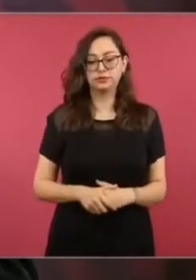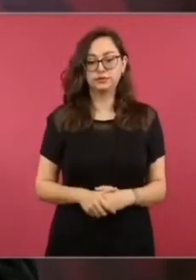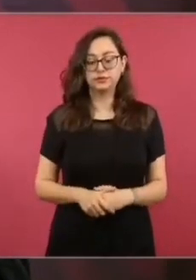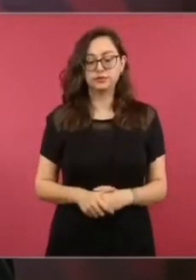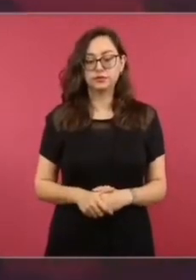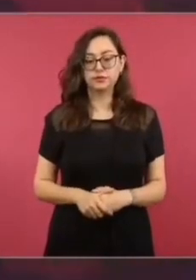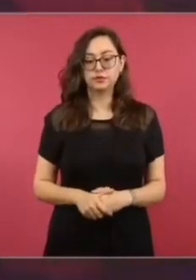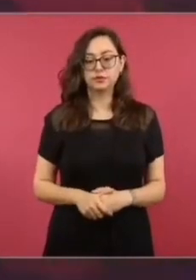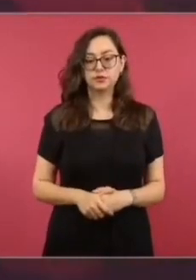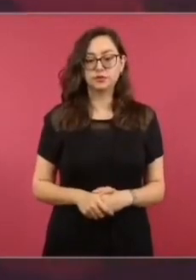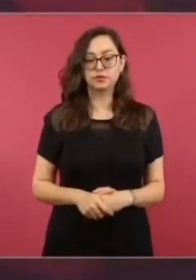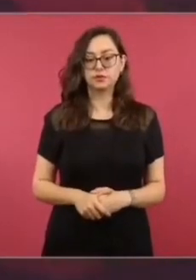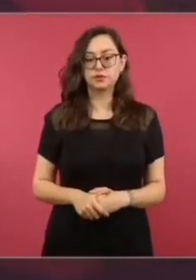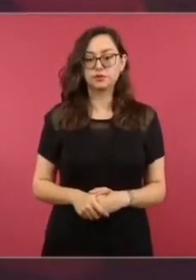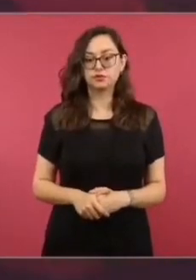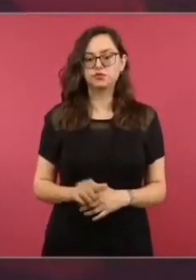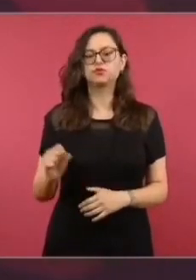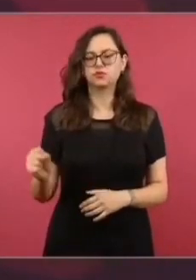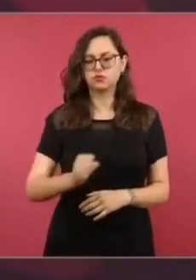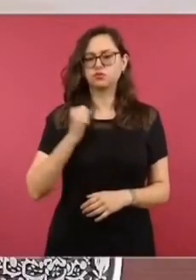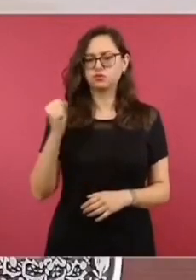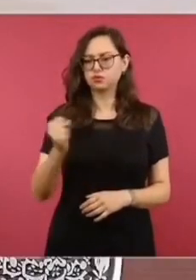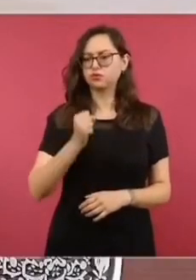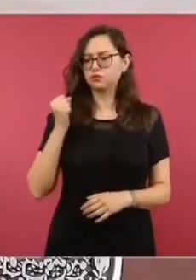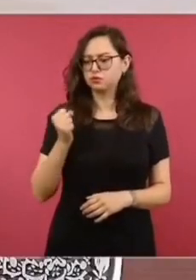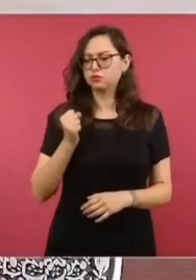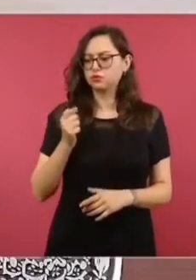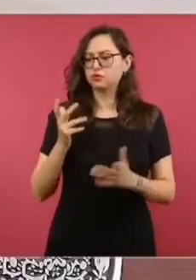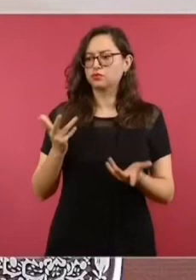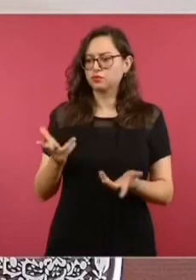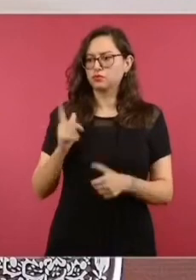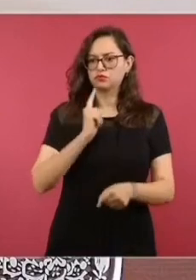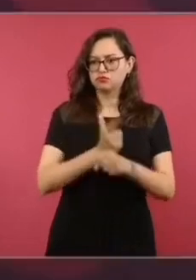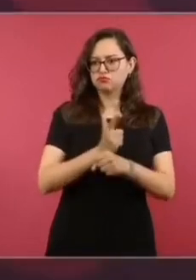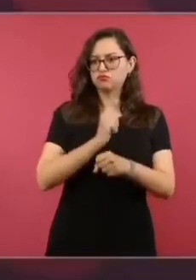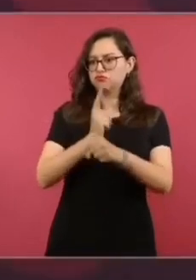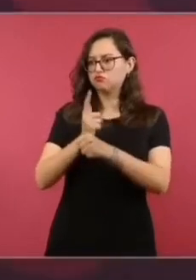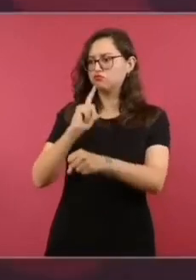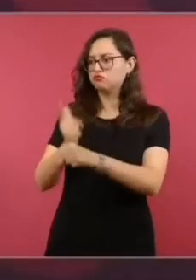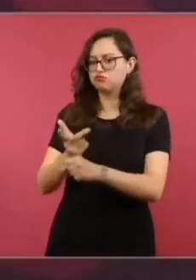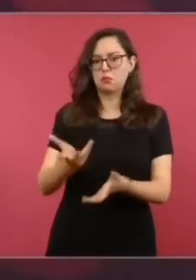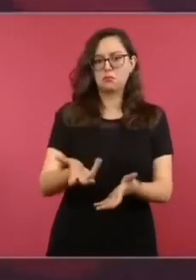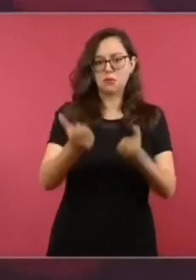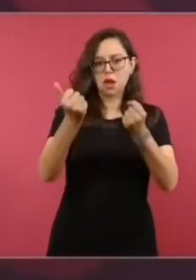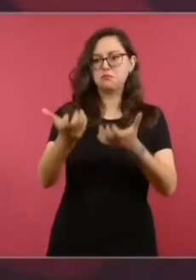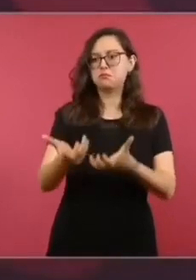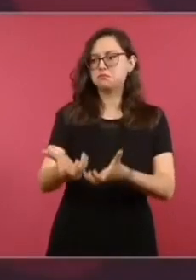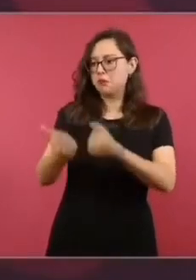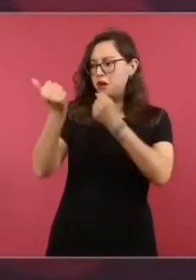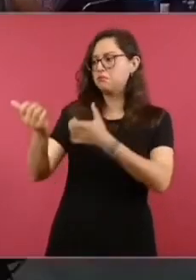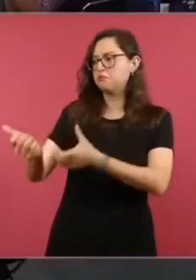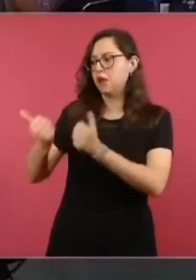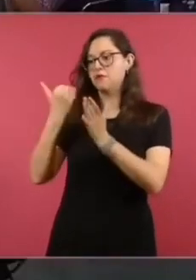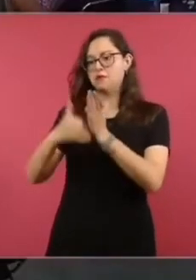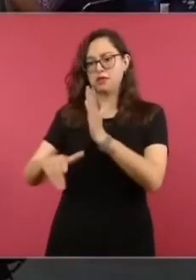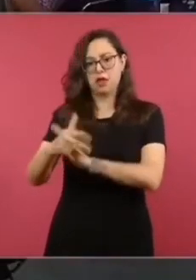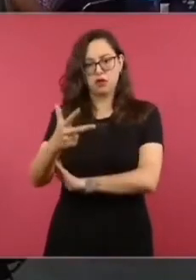han ido apareciendo y eso es lo que deseamos, que aparezcan todos